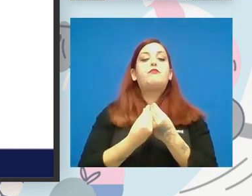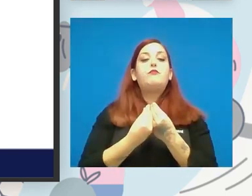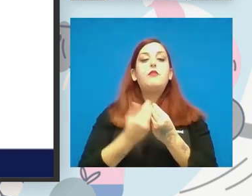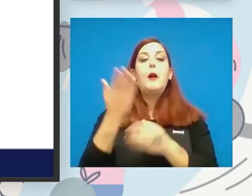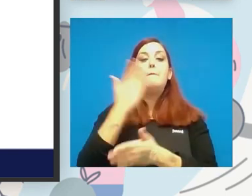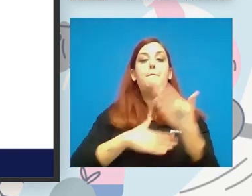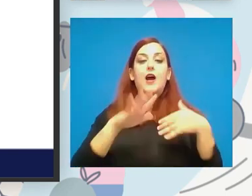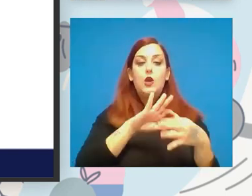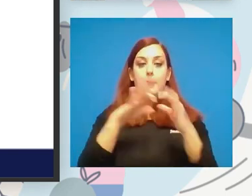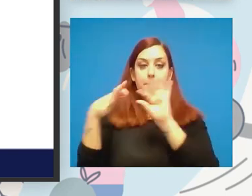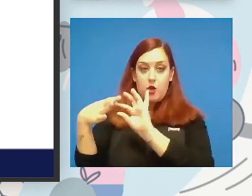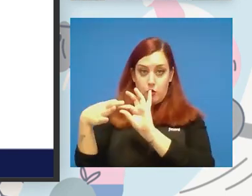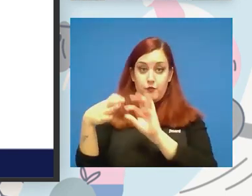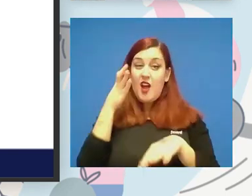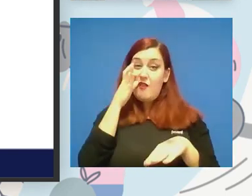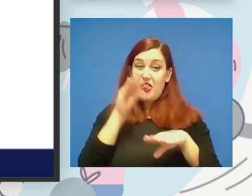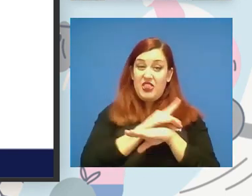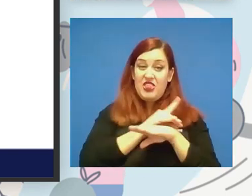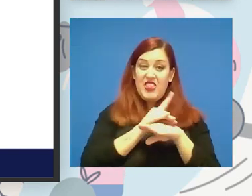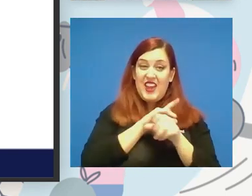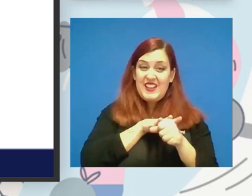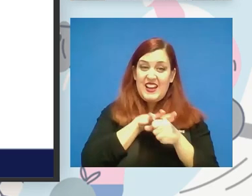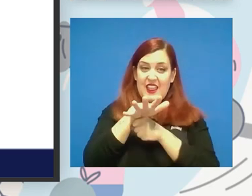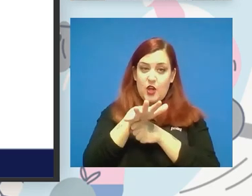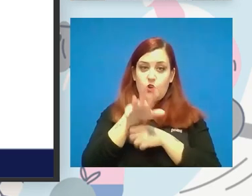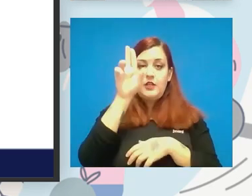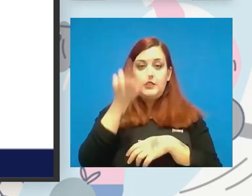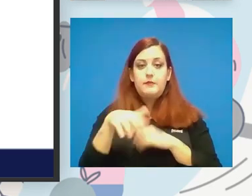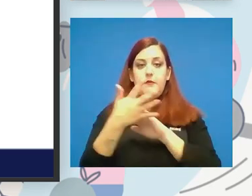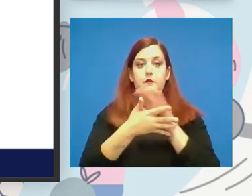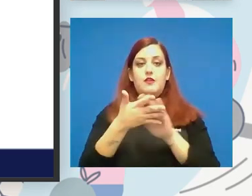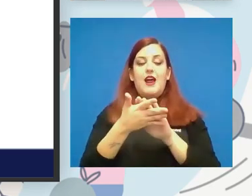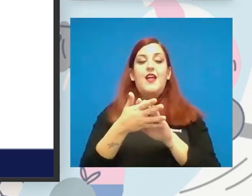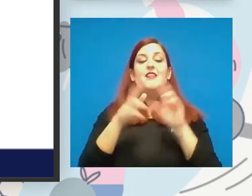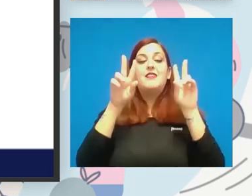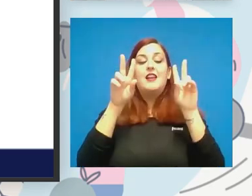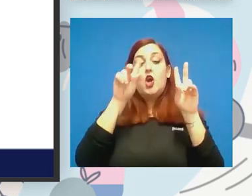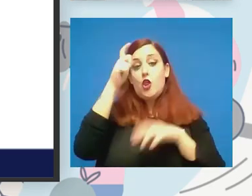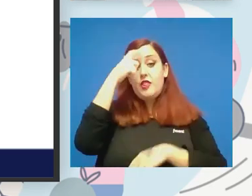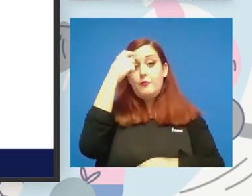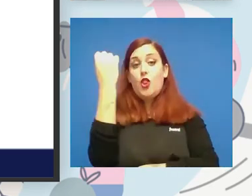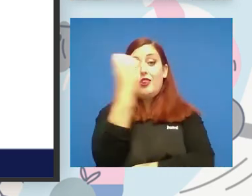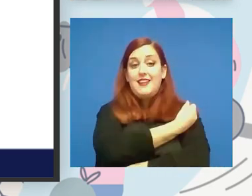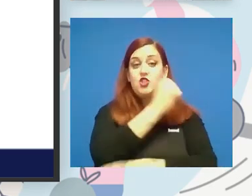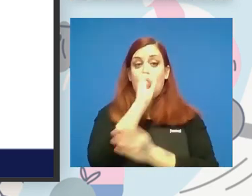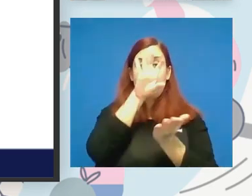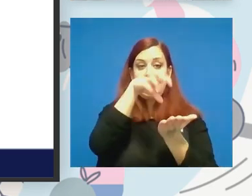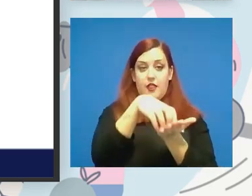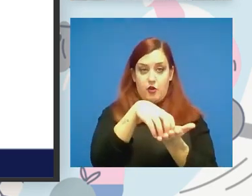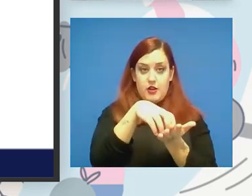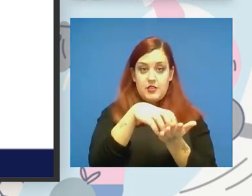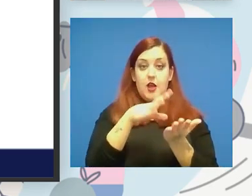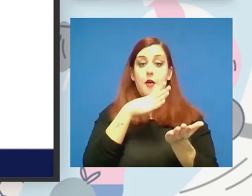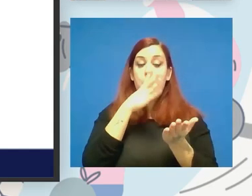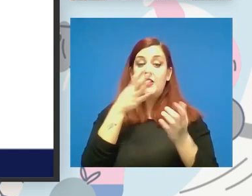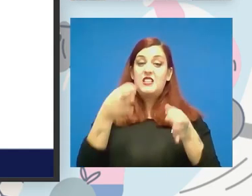en esa digitalización vamos a hablar también del concepto del censo de instalaciones es decir porque es el censo que siempre hablamos y año